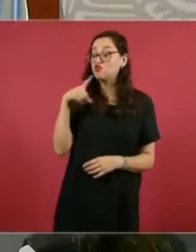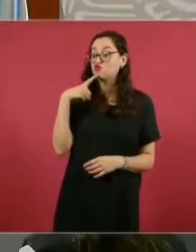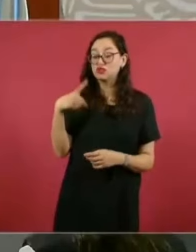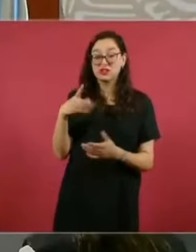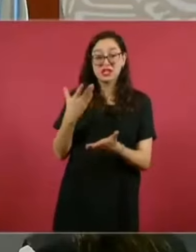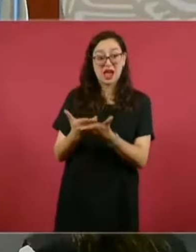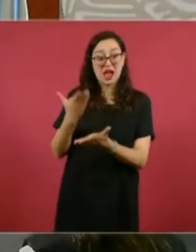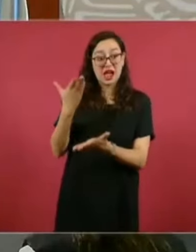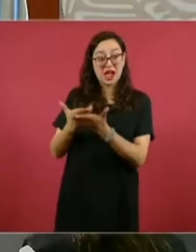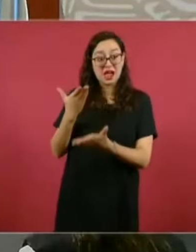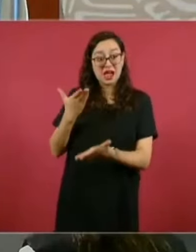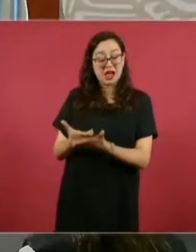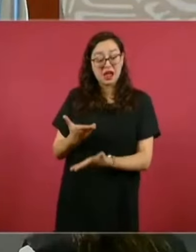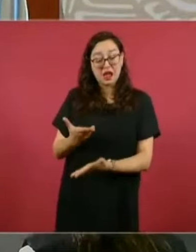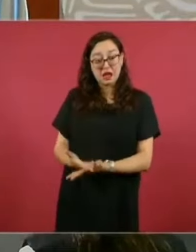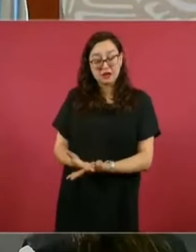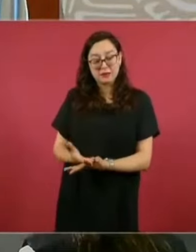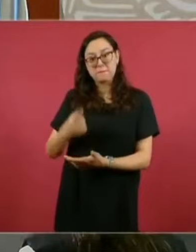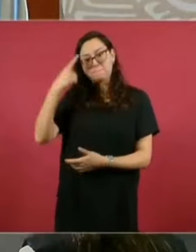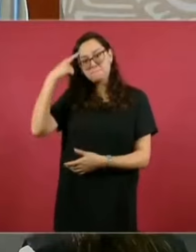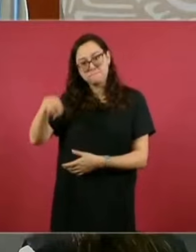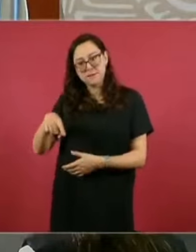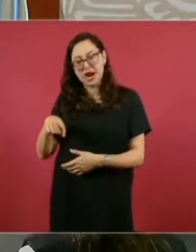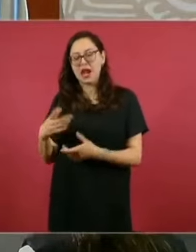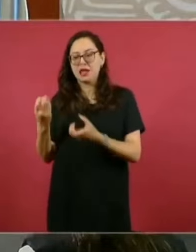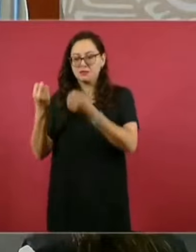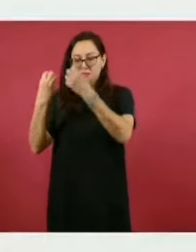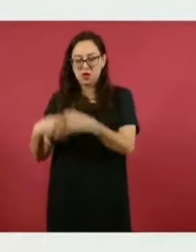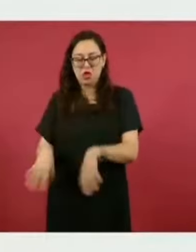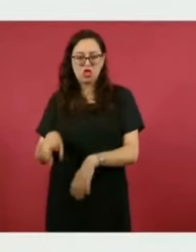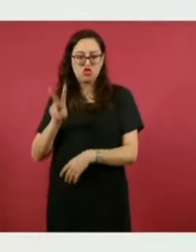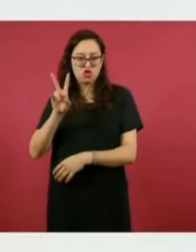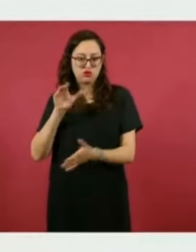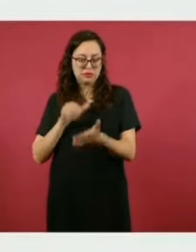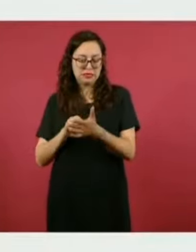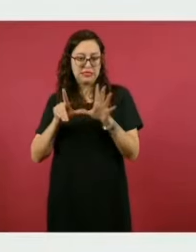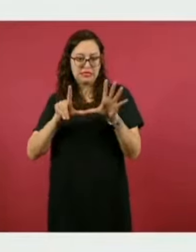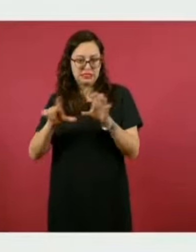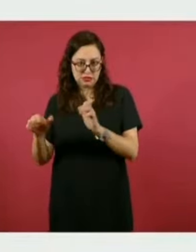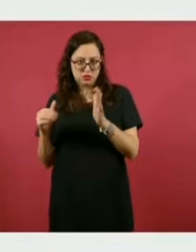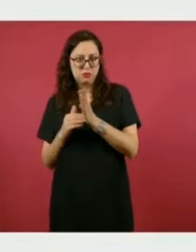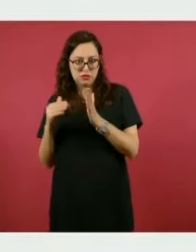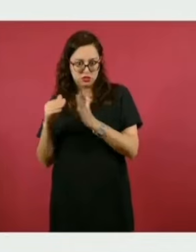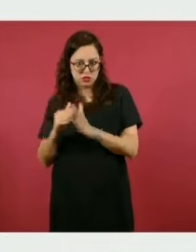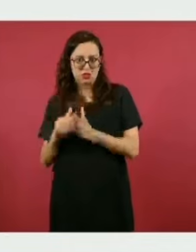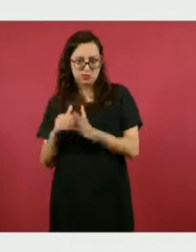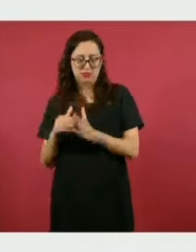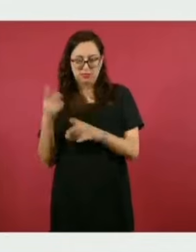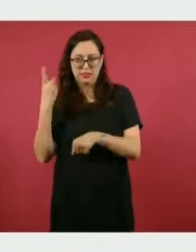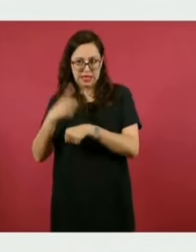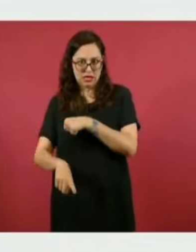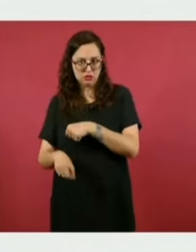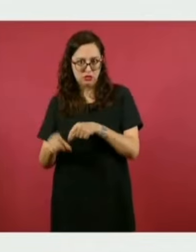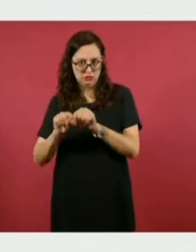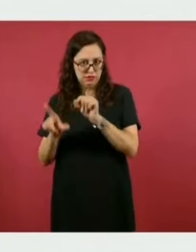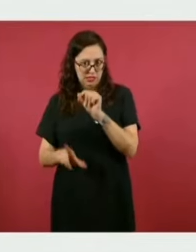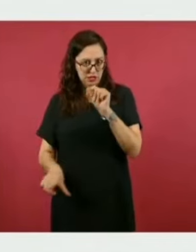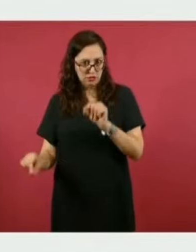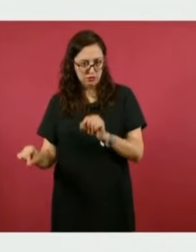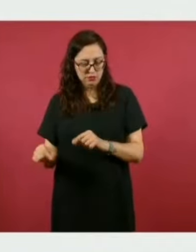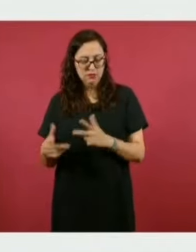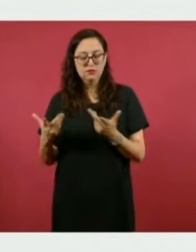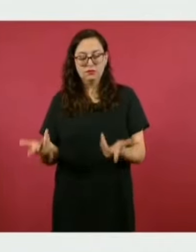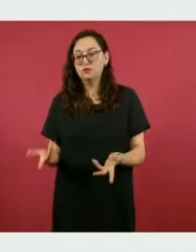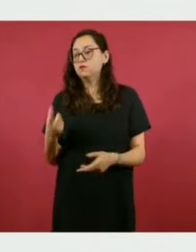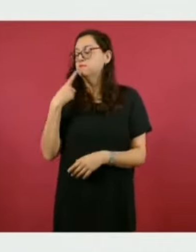dos mil 700 millones comprobados como daño patrimonial y los delitos que constituyen estas